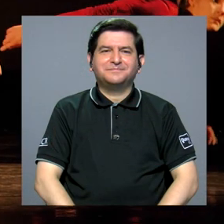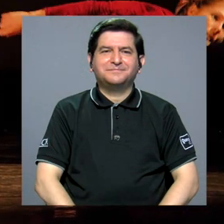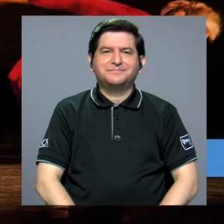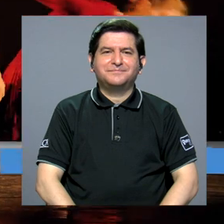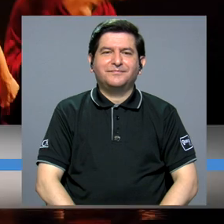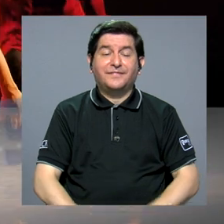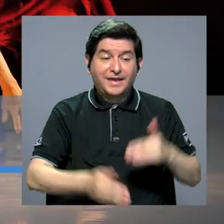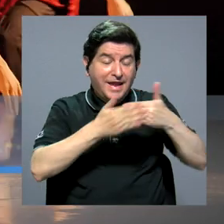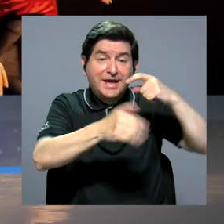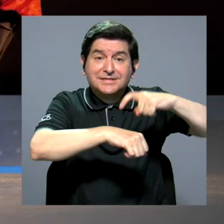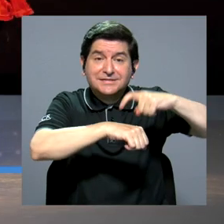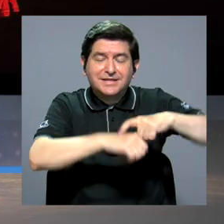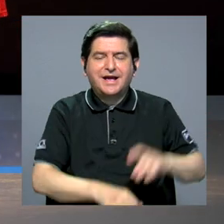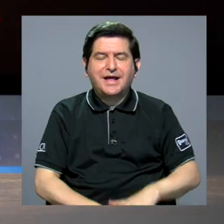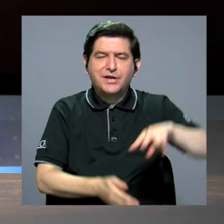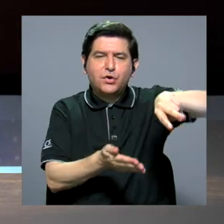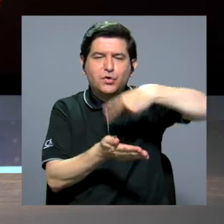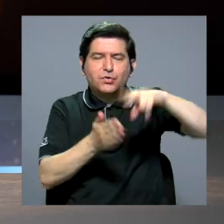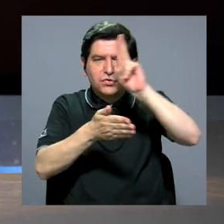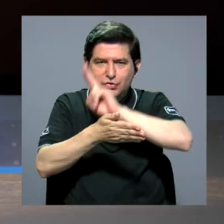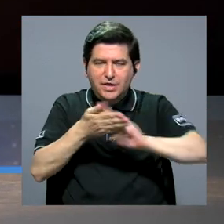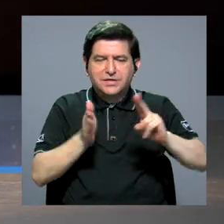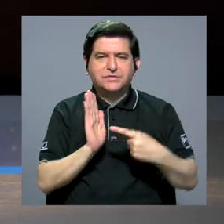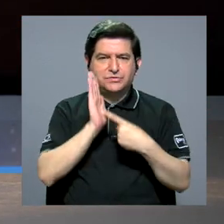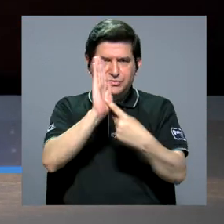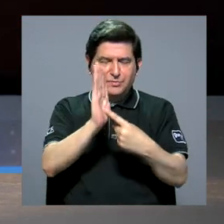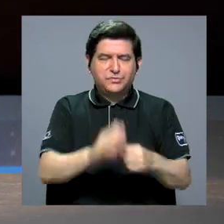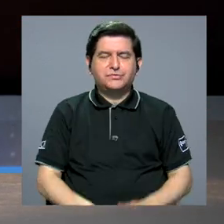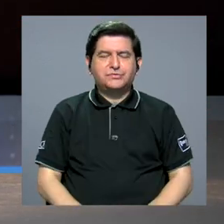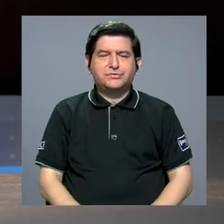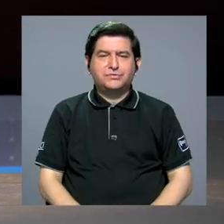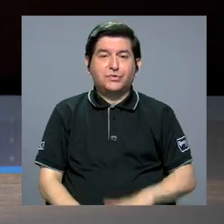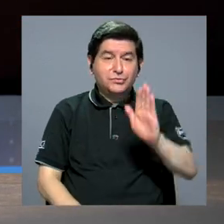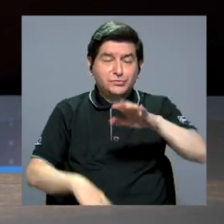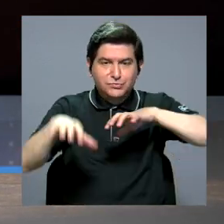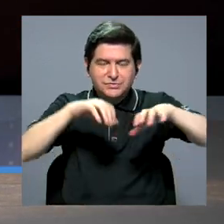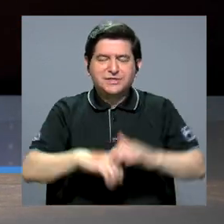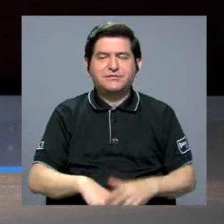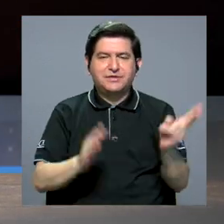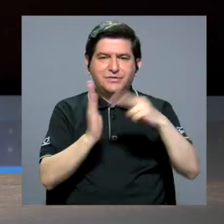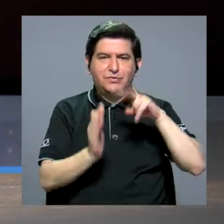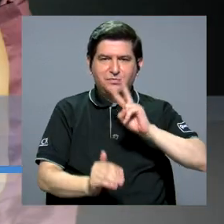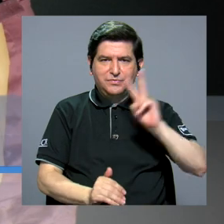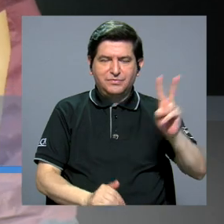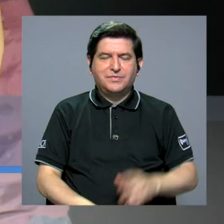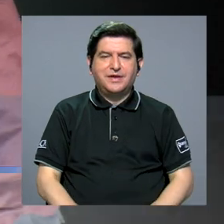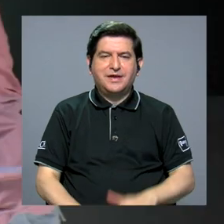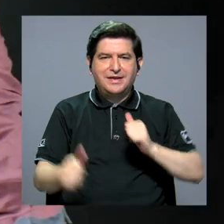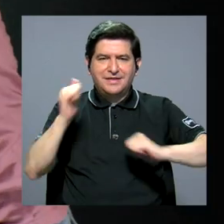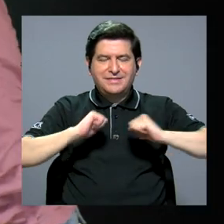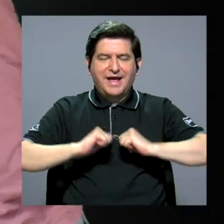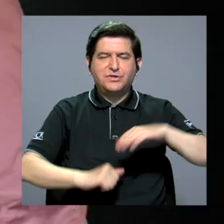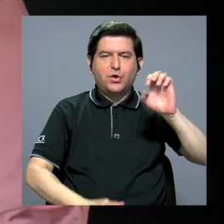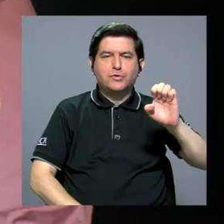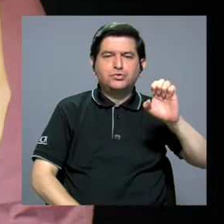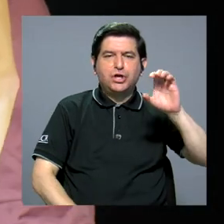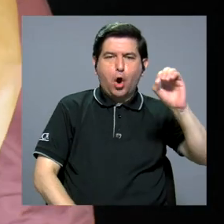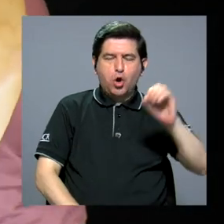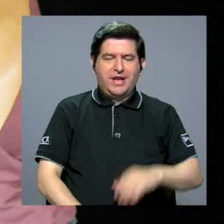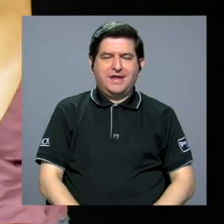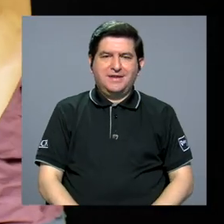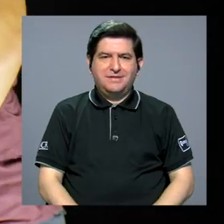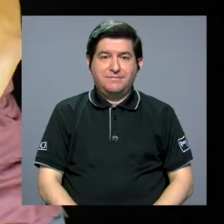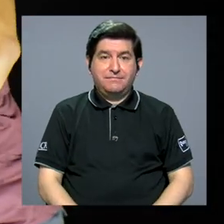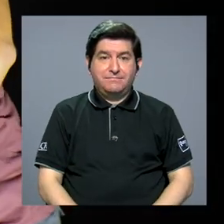Recientemente, Danza Universitaria presentó su temporada 2022 en el Teatro Eugene O'Neill. Esta